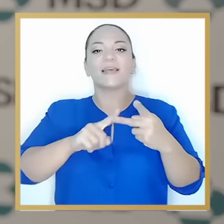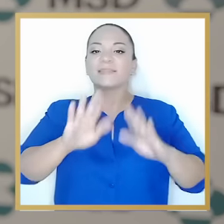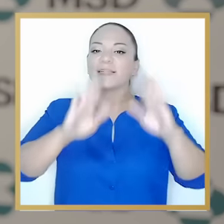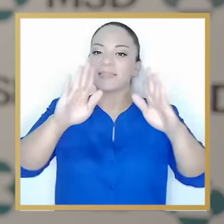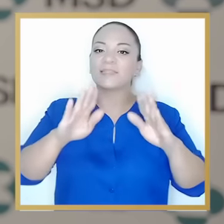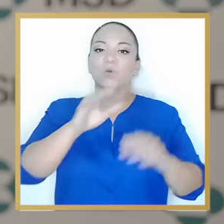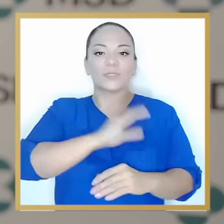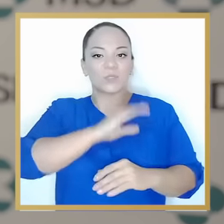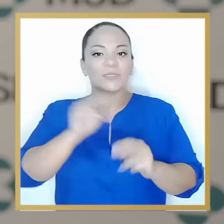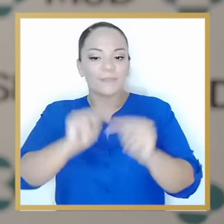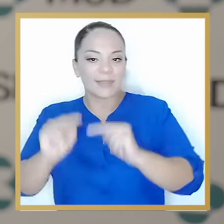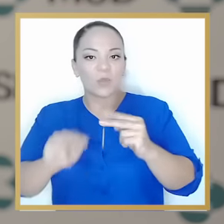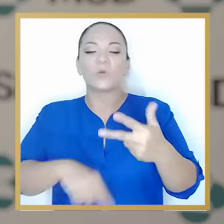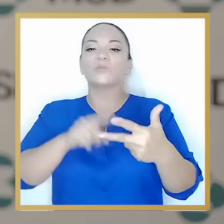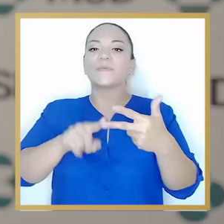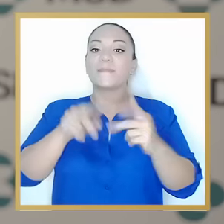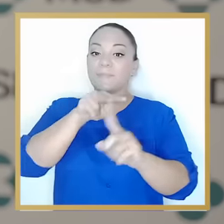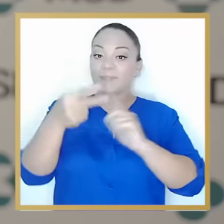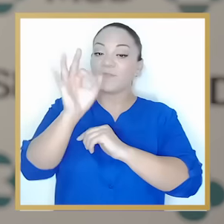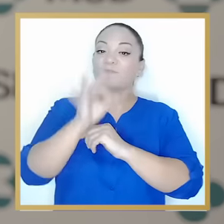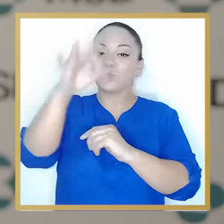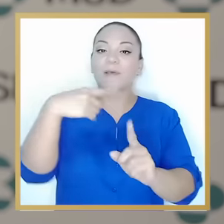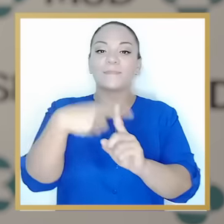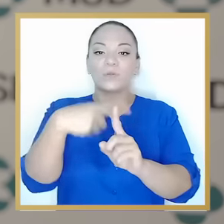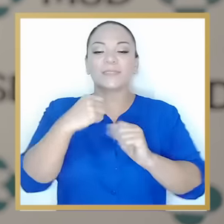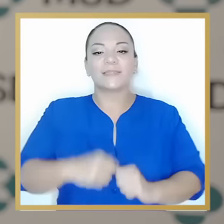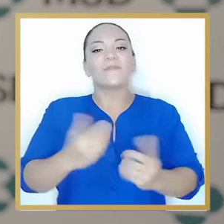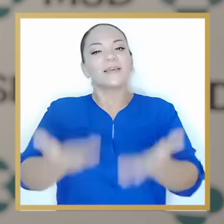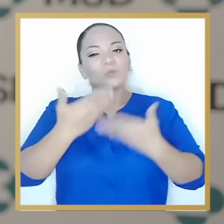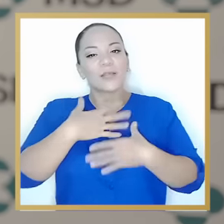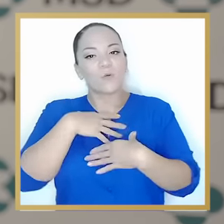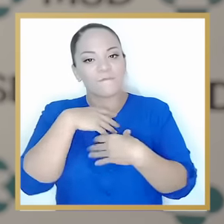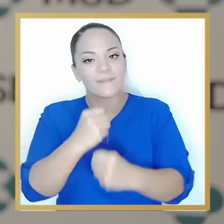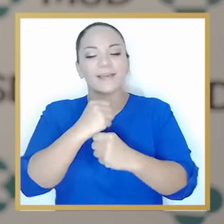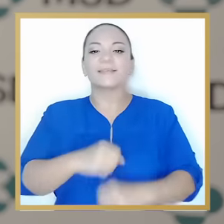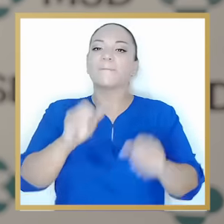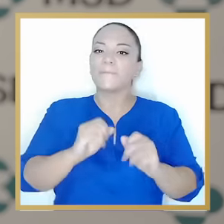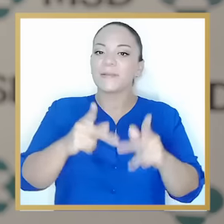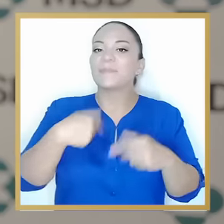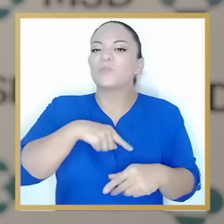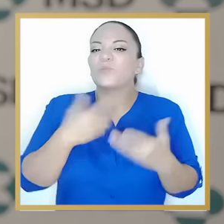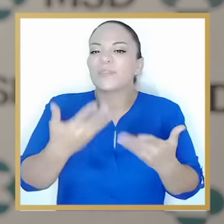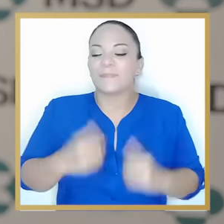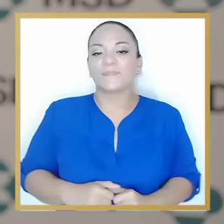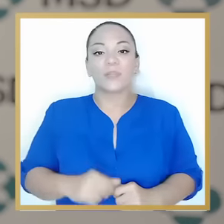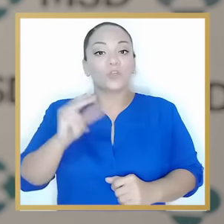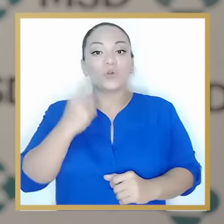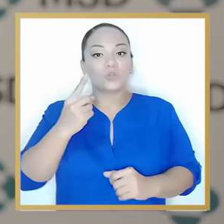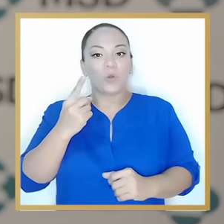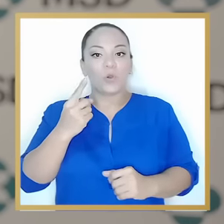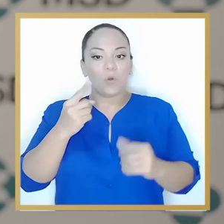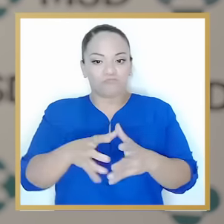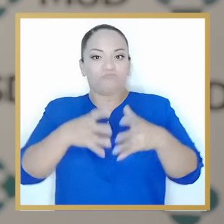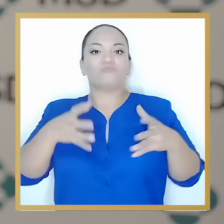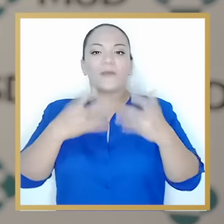excelentes condiciones para realizar negocios y sobre todo una perspectiva futura positiva que nos da confianza y nos permite apostar